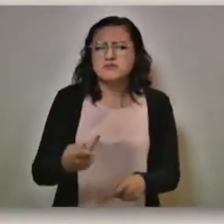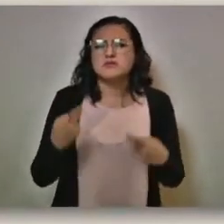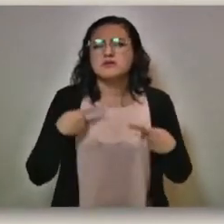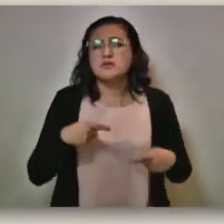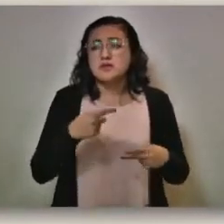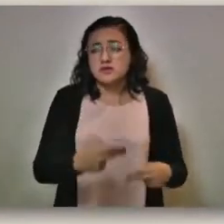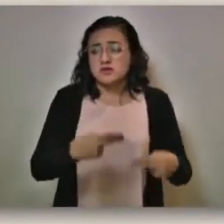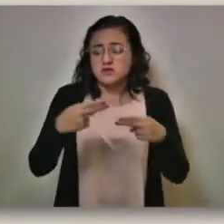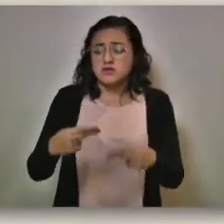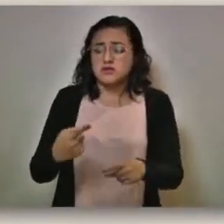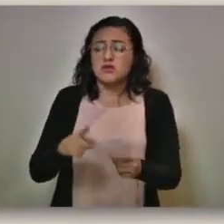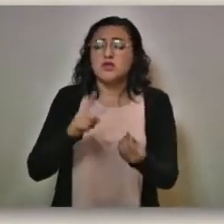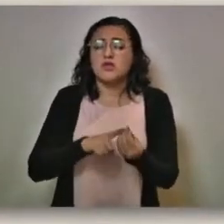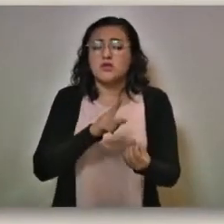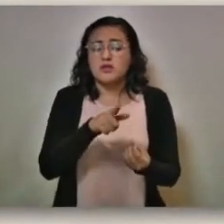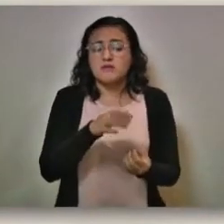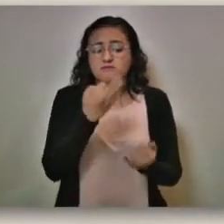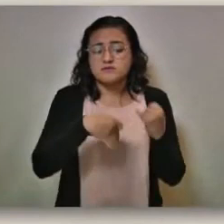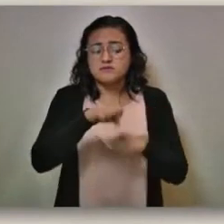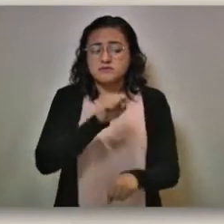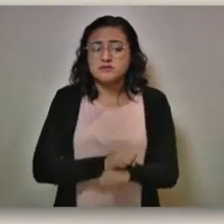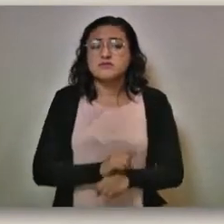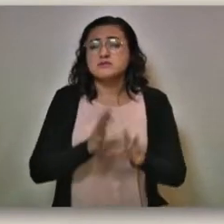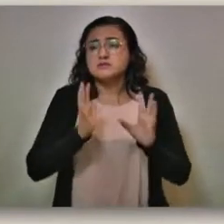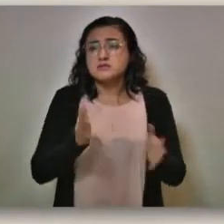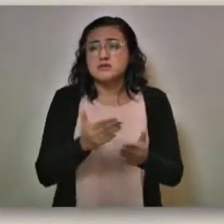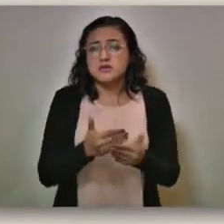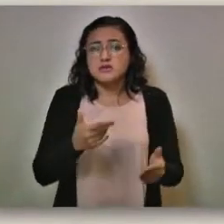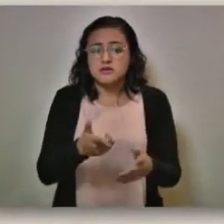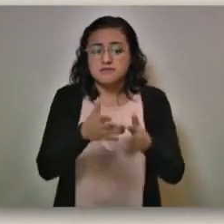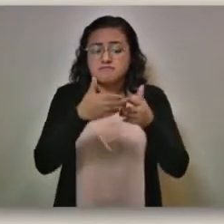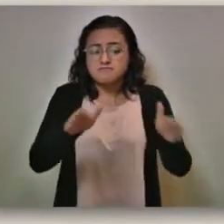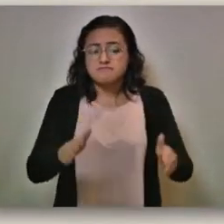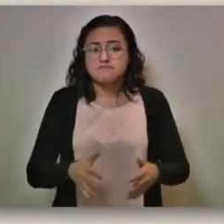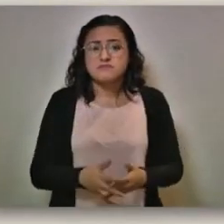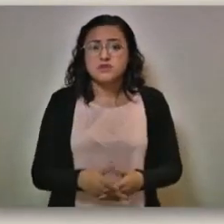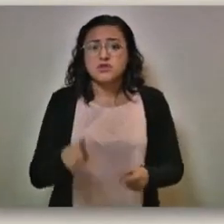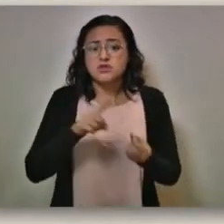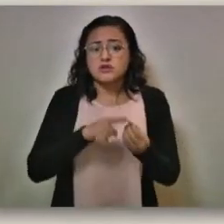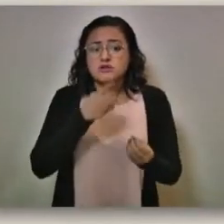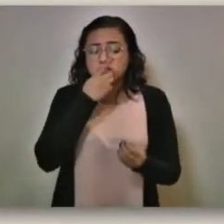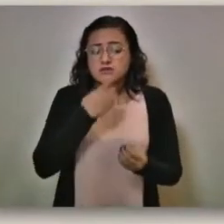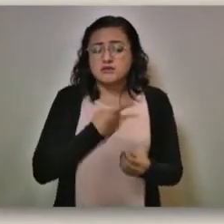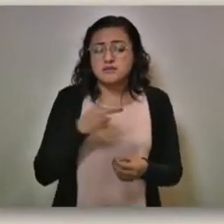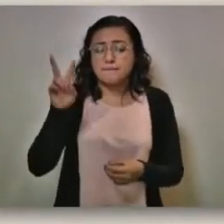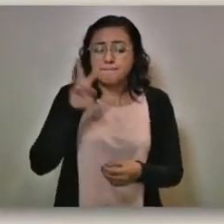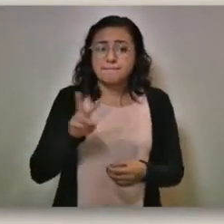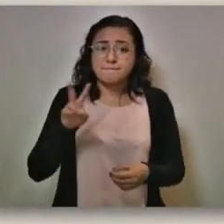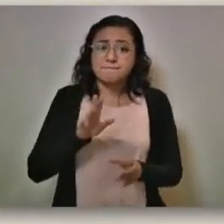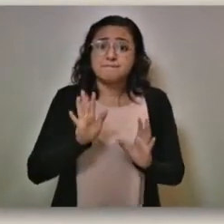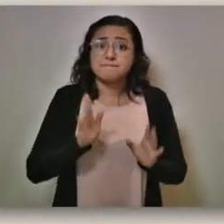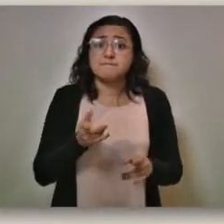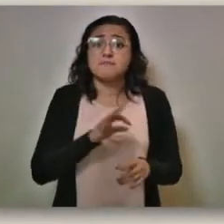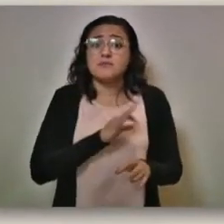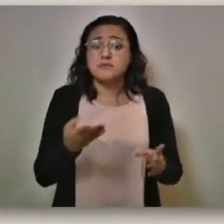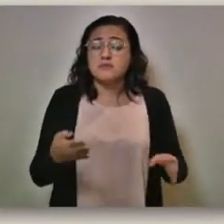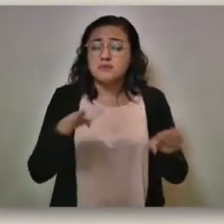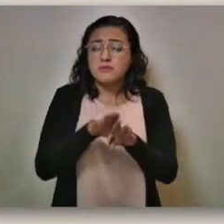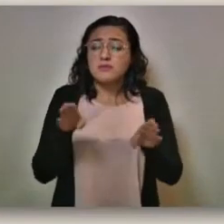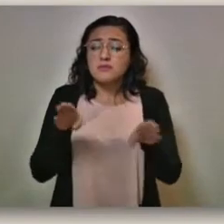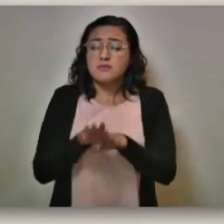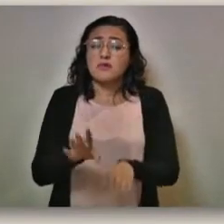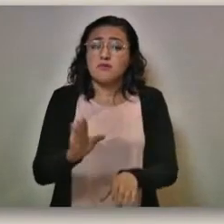negocios que durante este fin de semana, pues, ya abrieron sus puertas? Usted mencionaba el viernes que podría haber clausuras. ¿Se